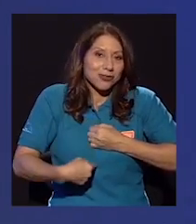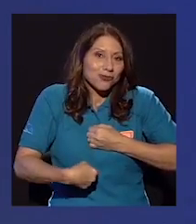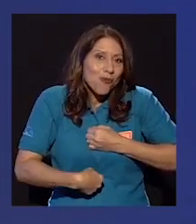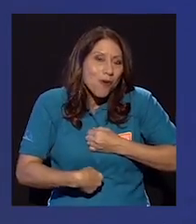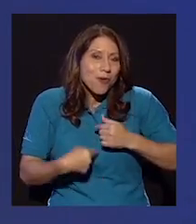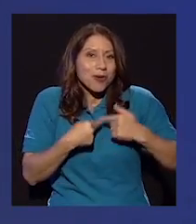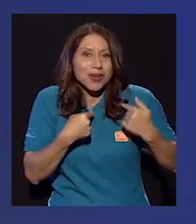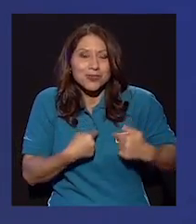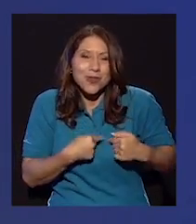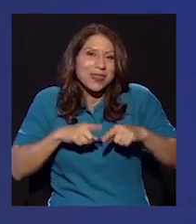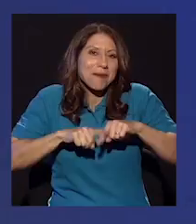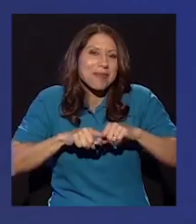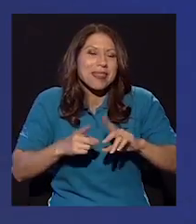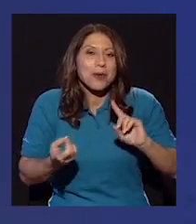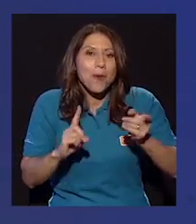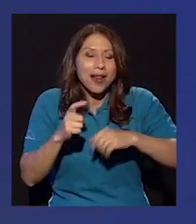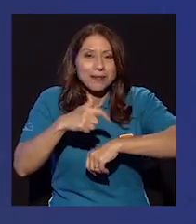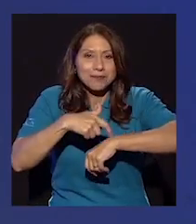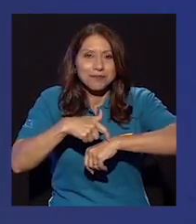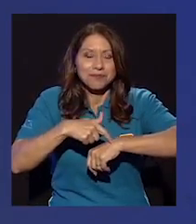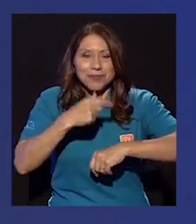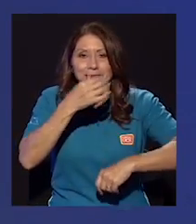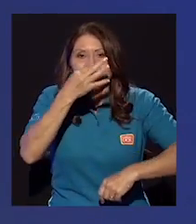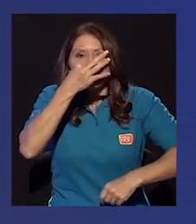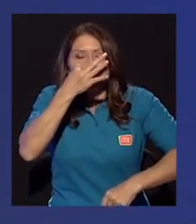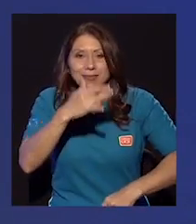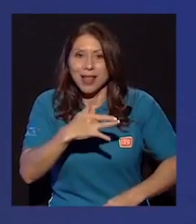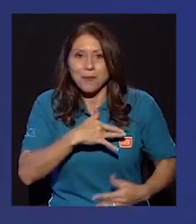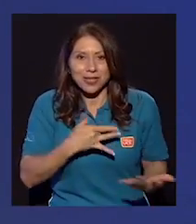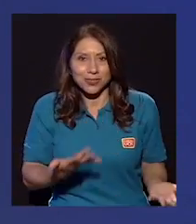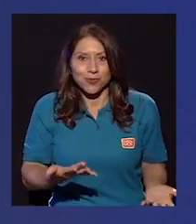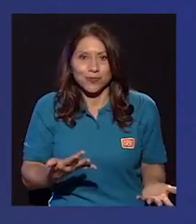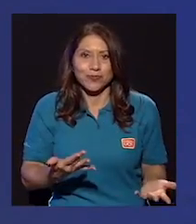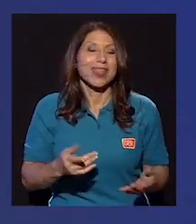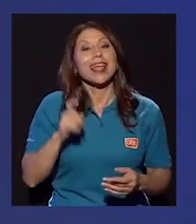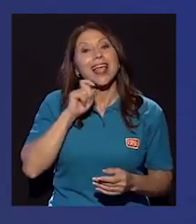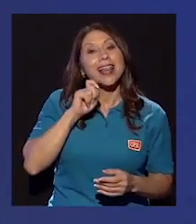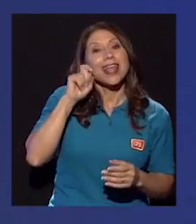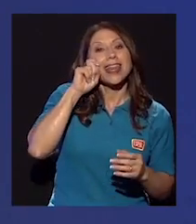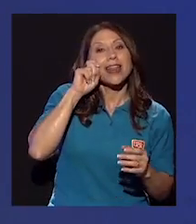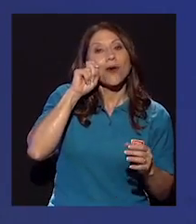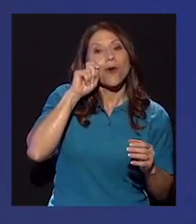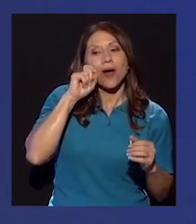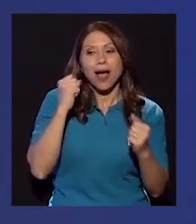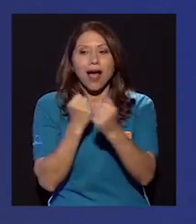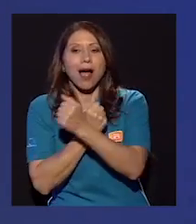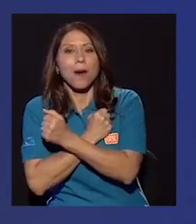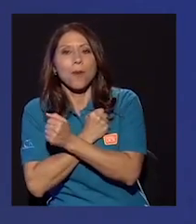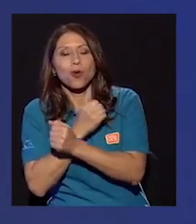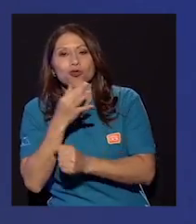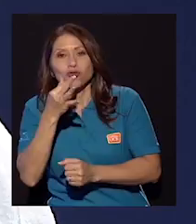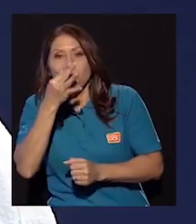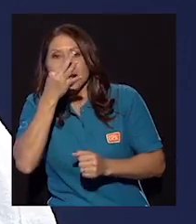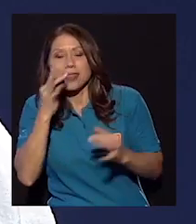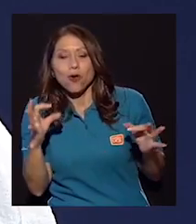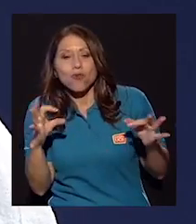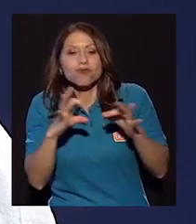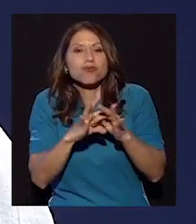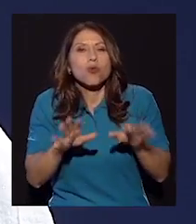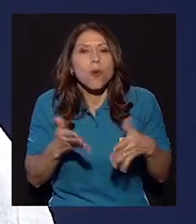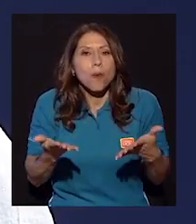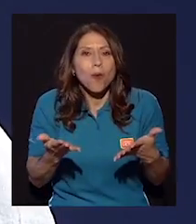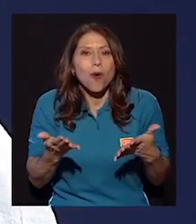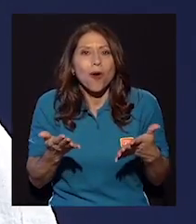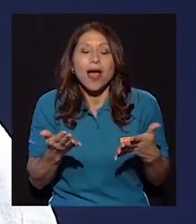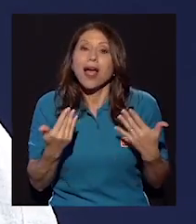de enamoramiento en la que estemos. Y la relación del género con el amor romántico es muy relevante porque no es igual para hombres que